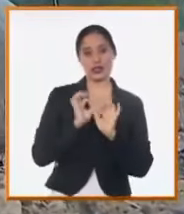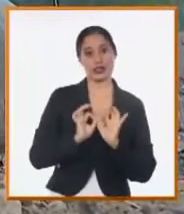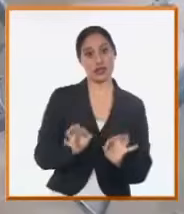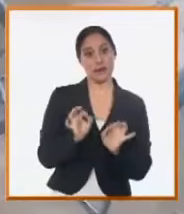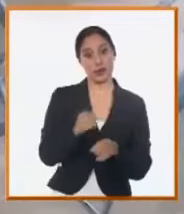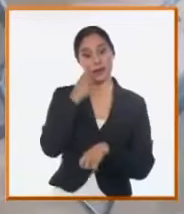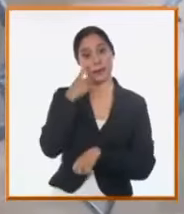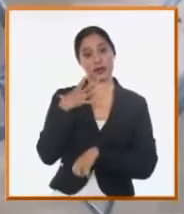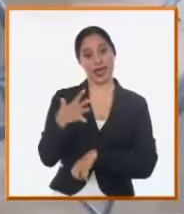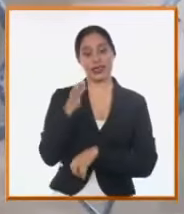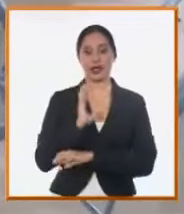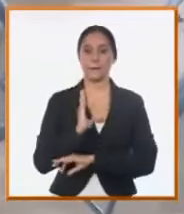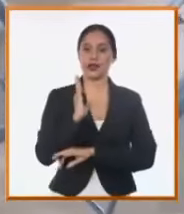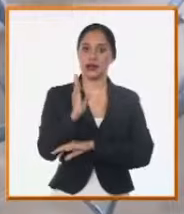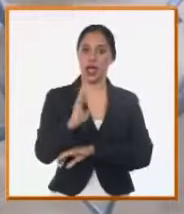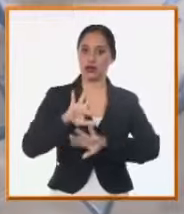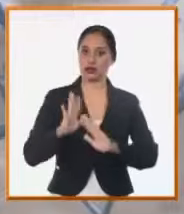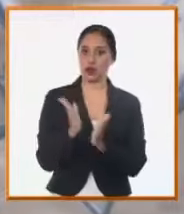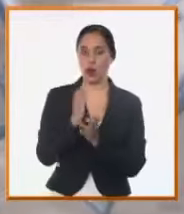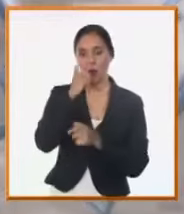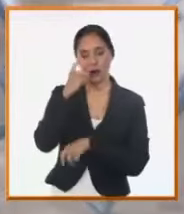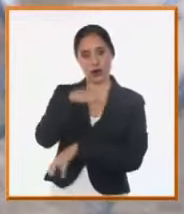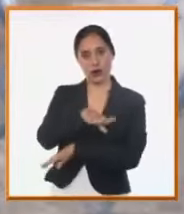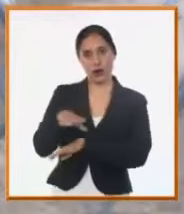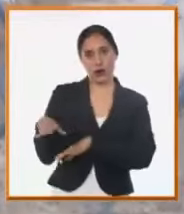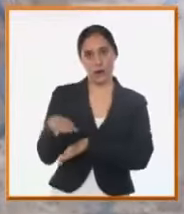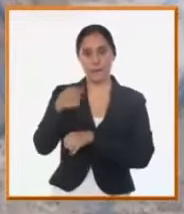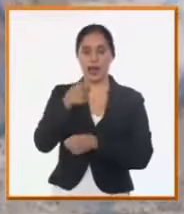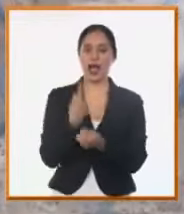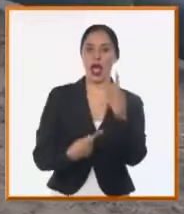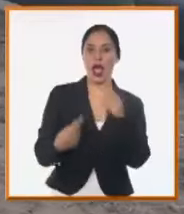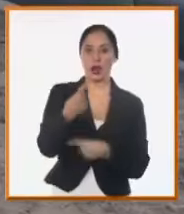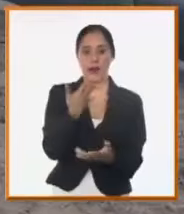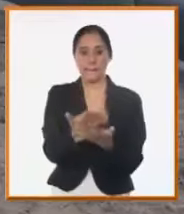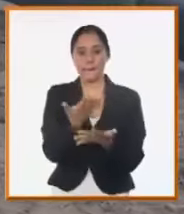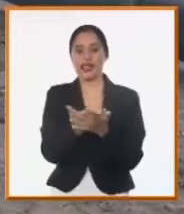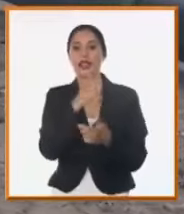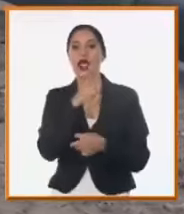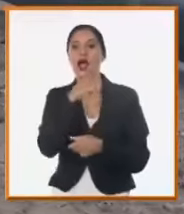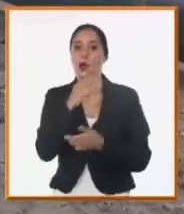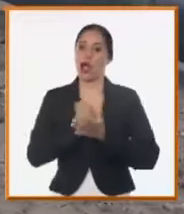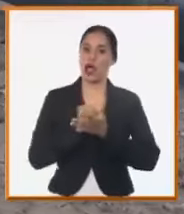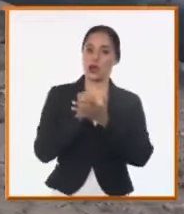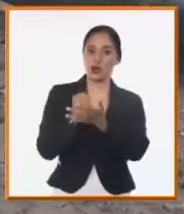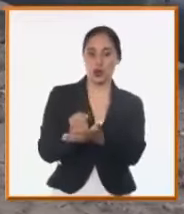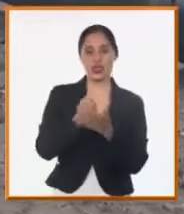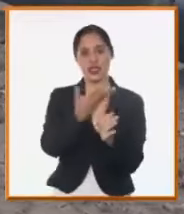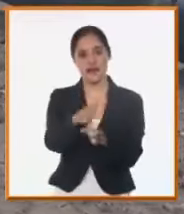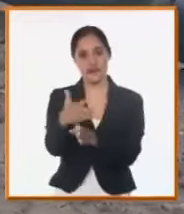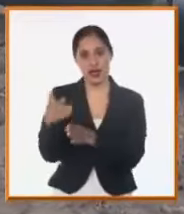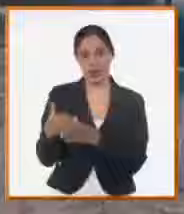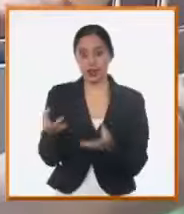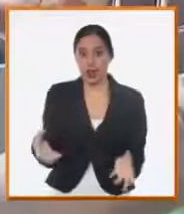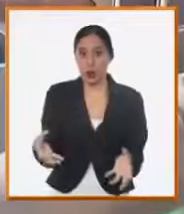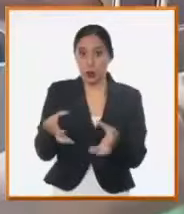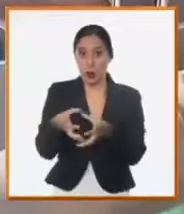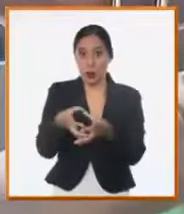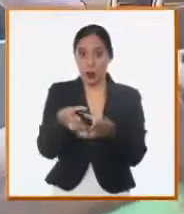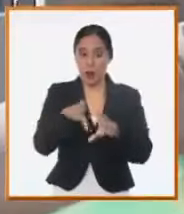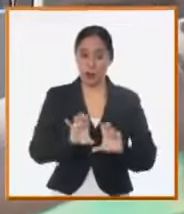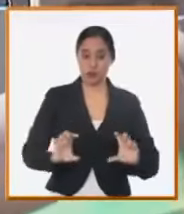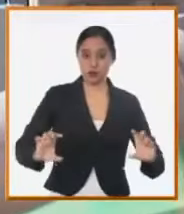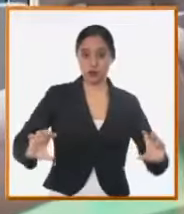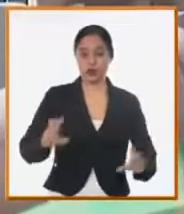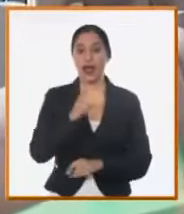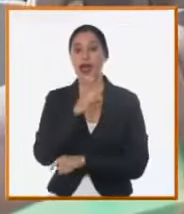medioambientalistas. Se trata de la demarcación del acueducto. Allí, con el apoyo de varios factores, entre ellos recursos hidráulicos, se